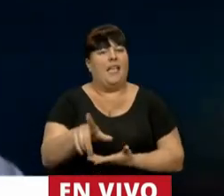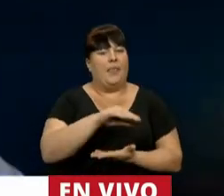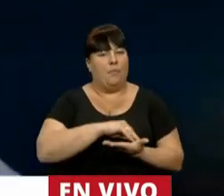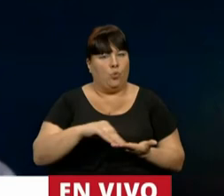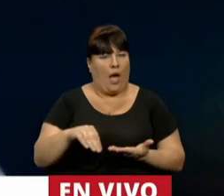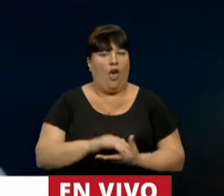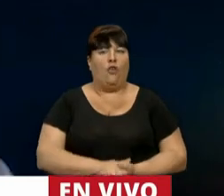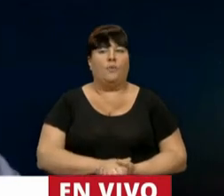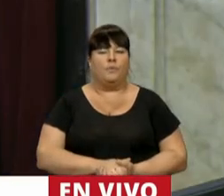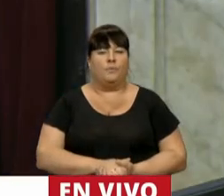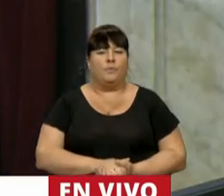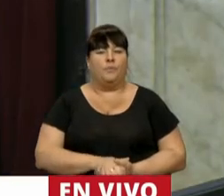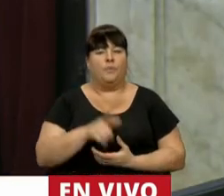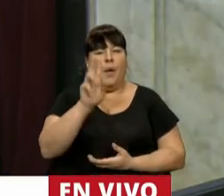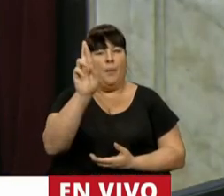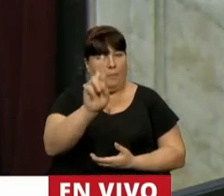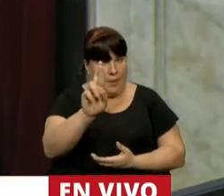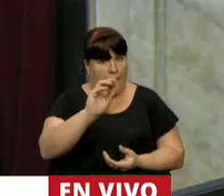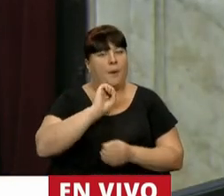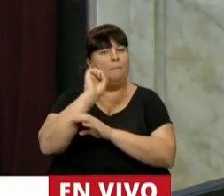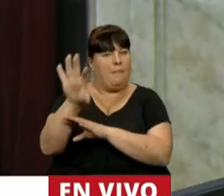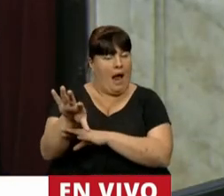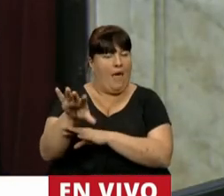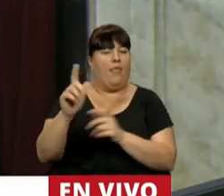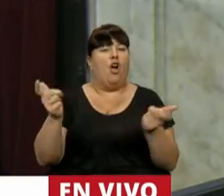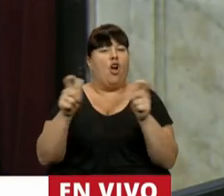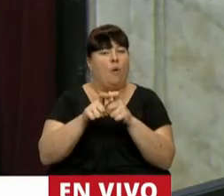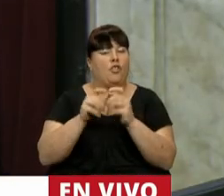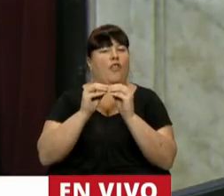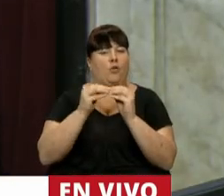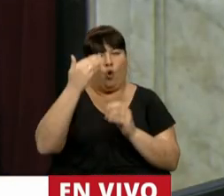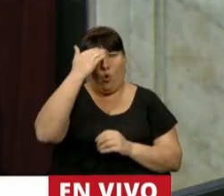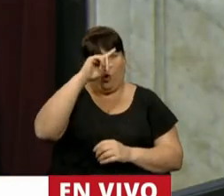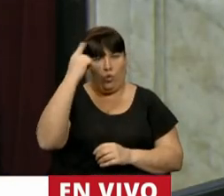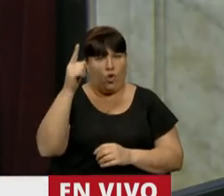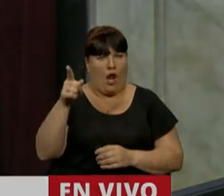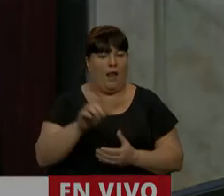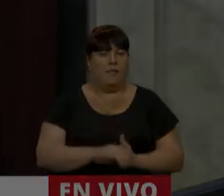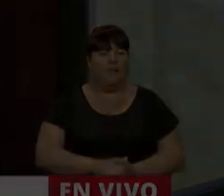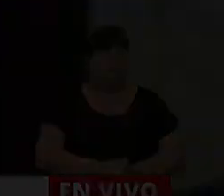Diputado. Su cuestión de privilegio será girada a la Comisión de Asuntos Constitucionales.